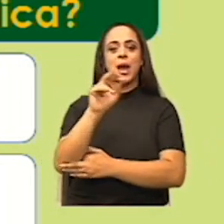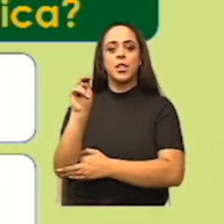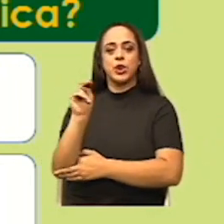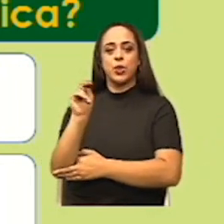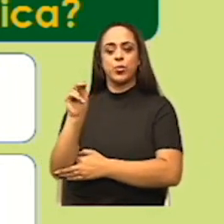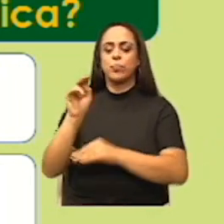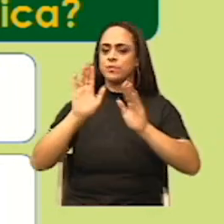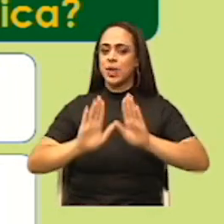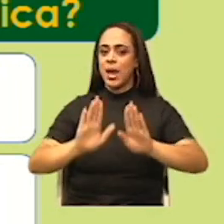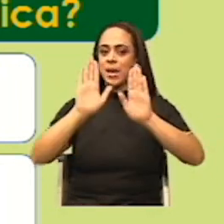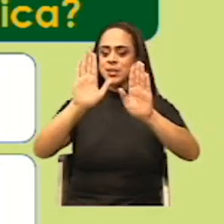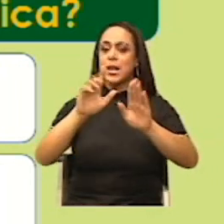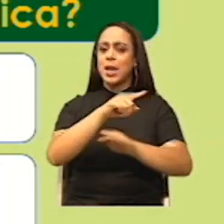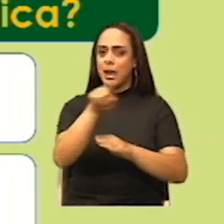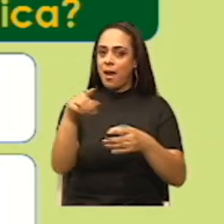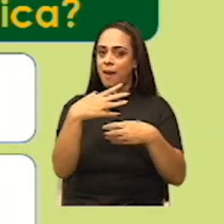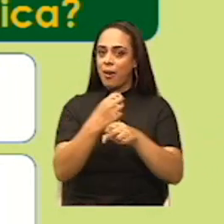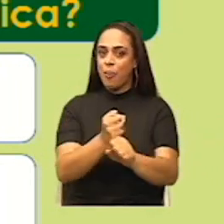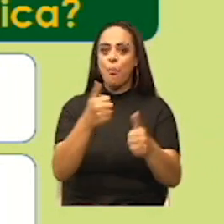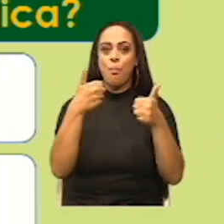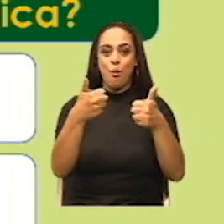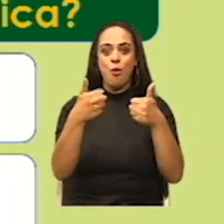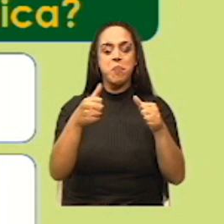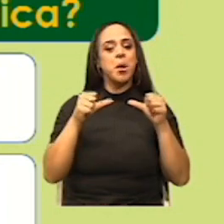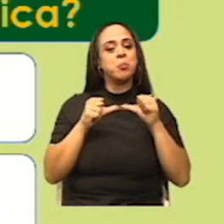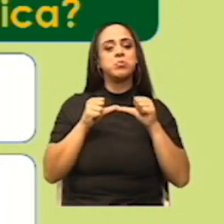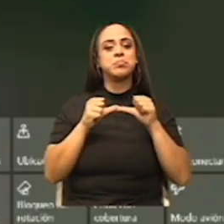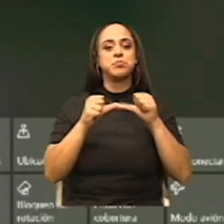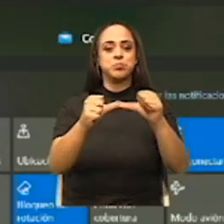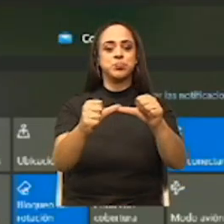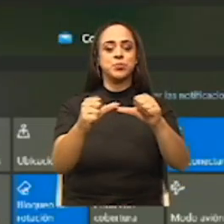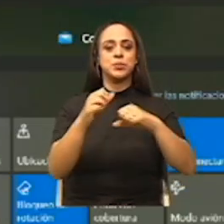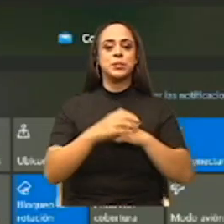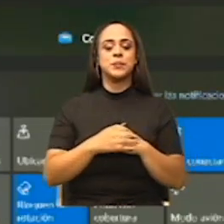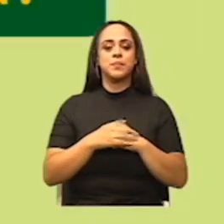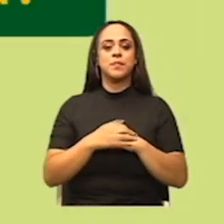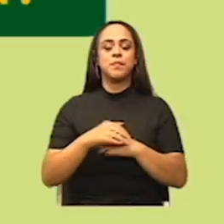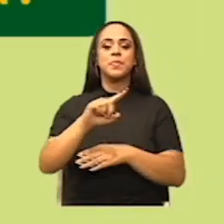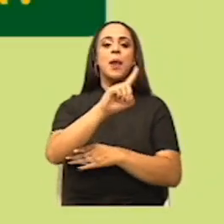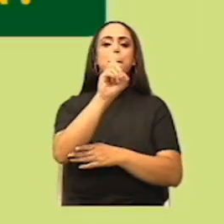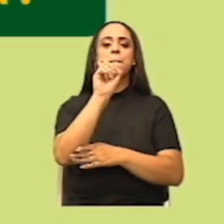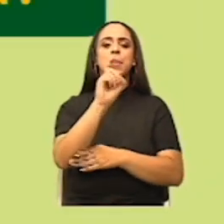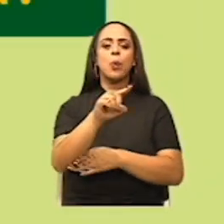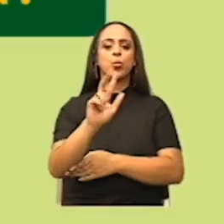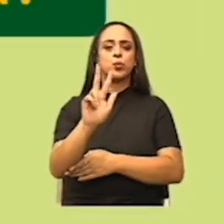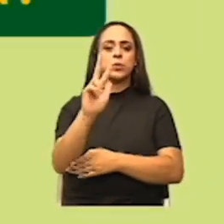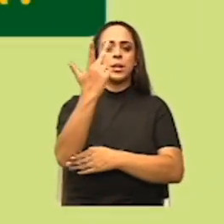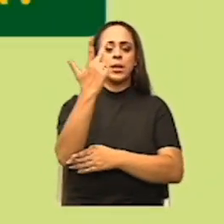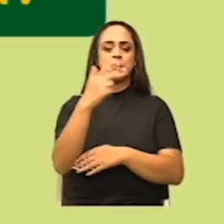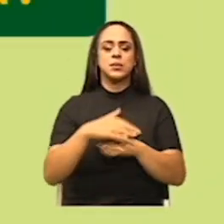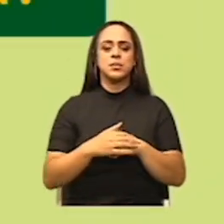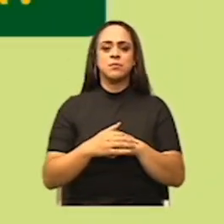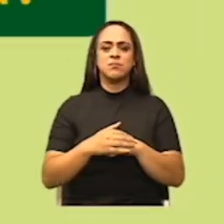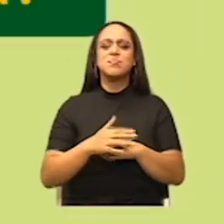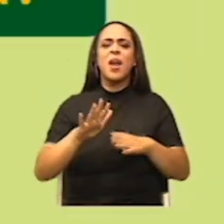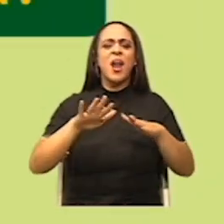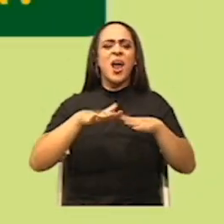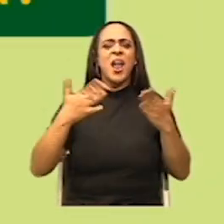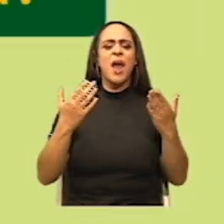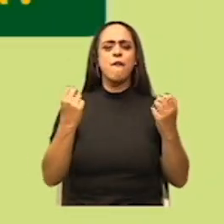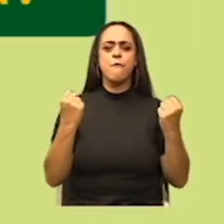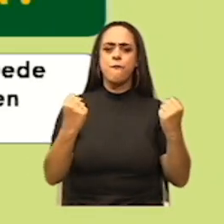Excelente. Lo estamos haciendo muy bien. Así que continuemos. Pregunta número 3. ¿Qué es una fuerza?